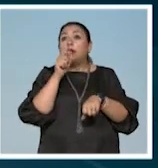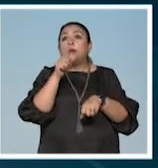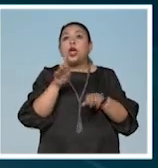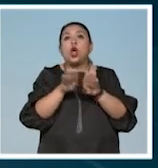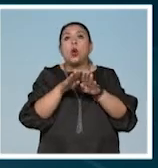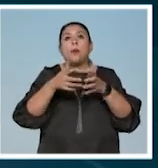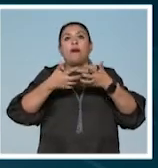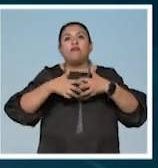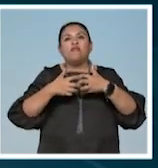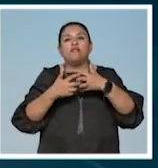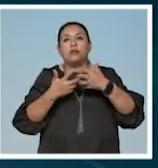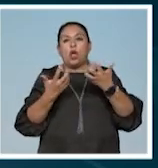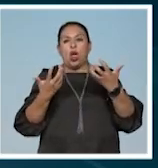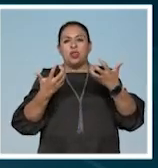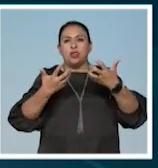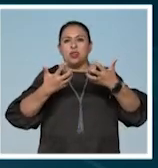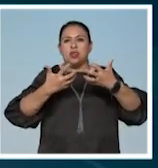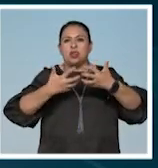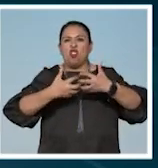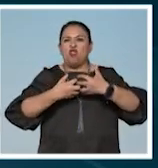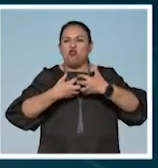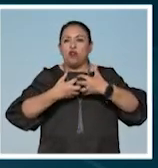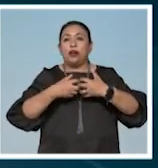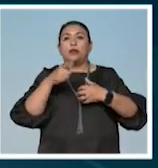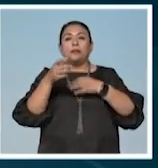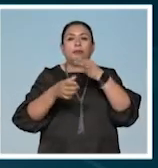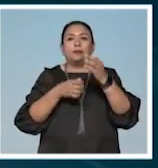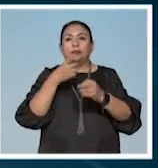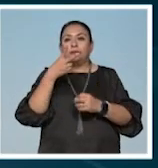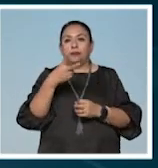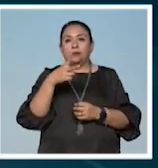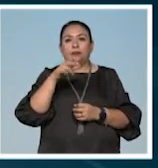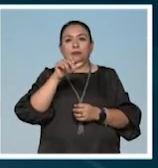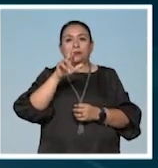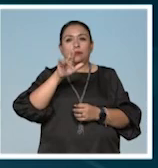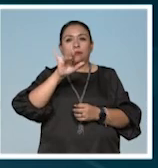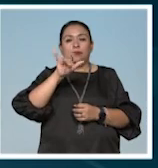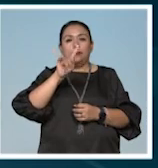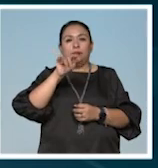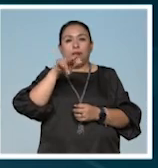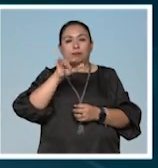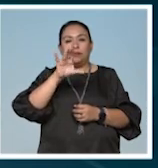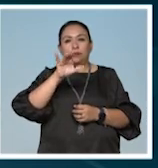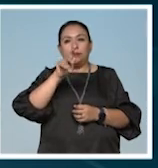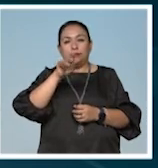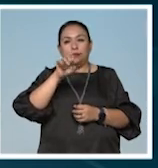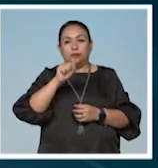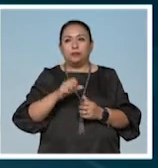mecanismo de seguridad tan sólido que tiene. Para Noticias 22 Ariadna Campos Rojas